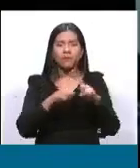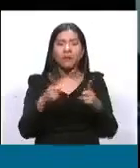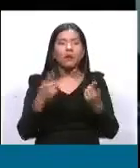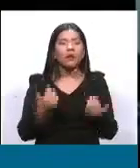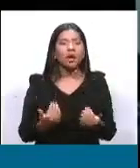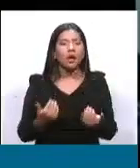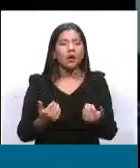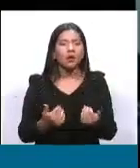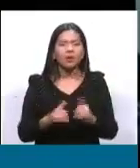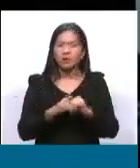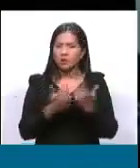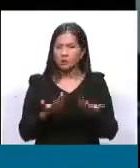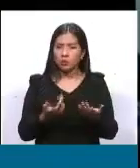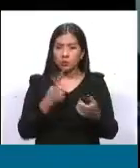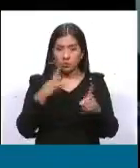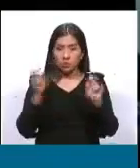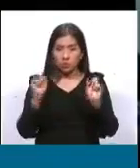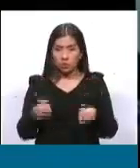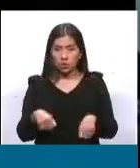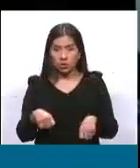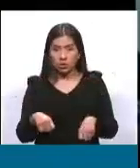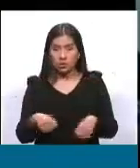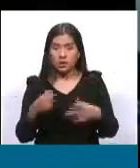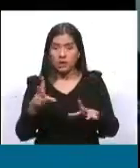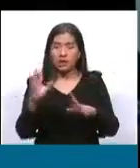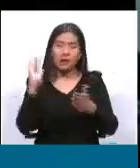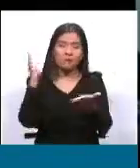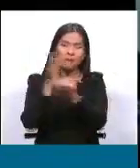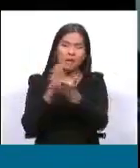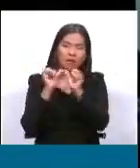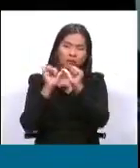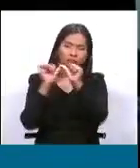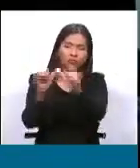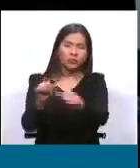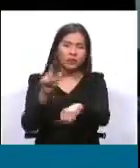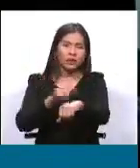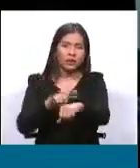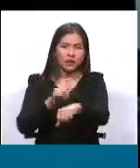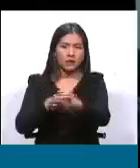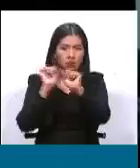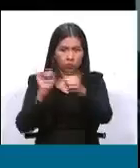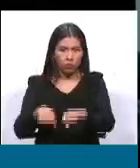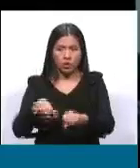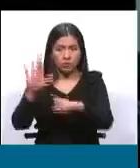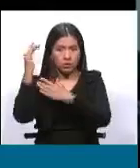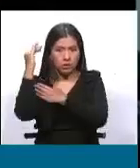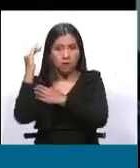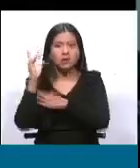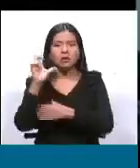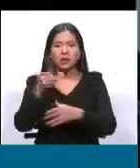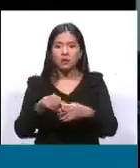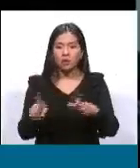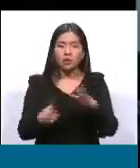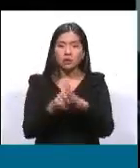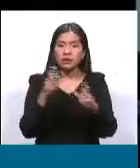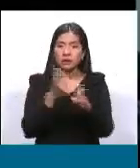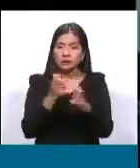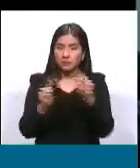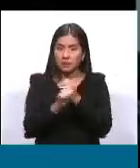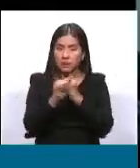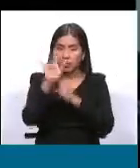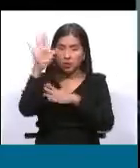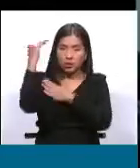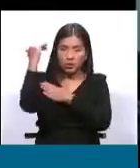actuales? ¿Podría ser sostenible llamar a un paro cívico indefinido que pueda tener una relevancia política en Santa Cruz?